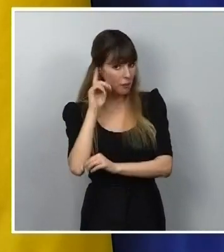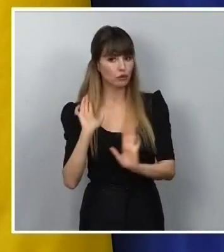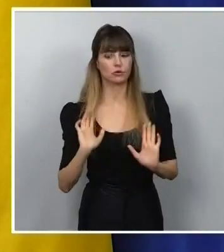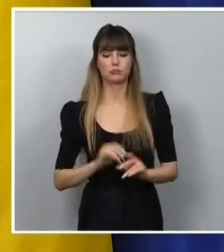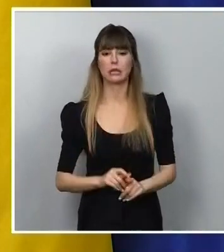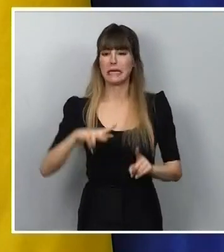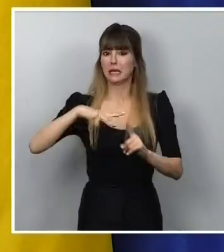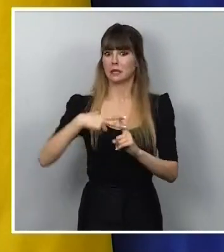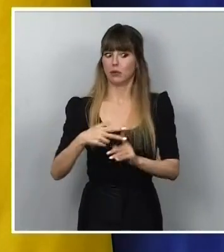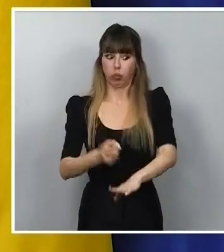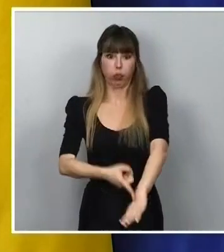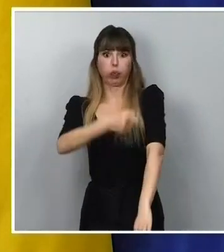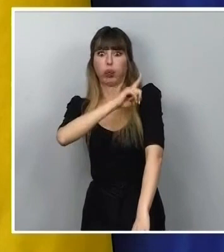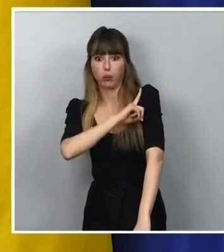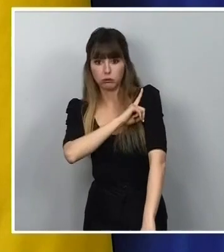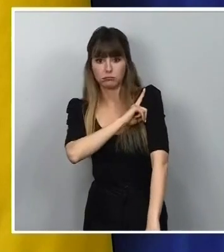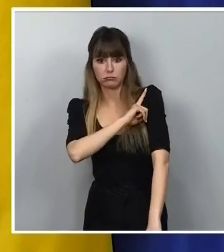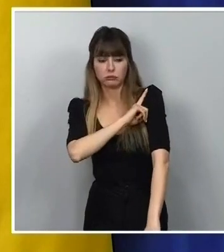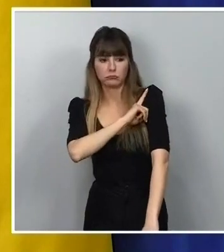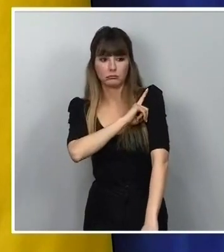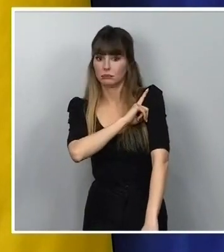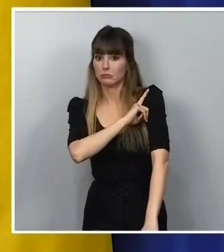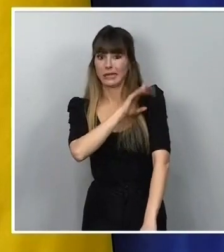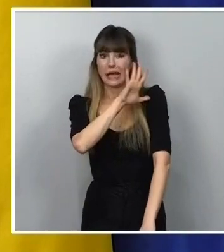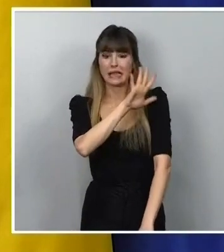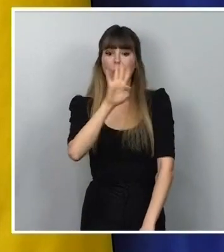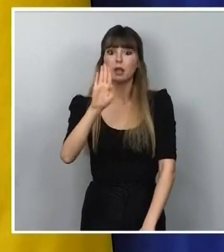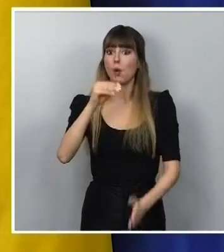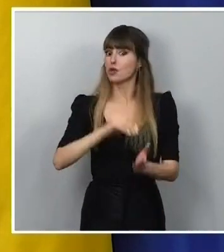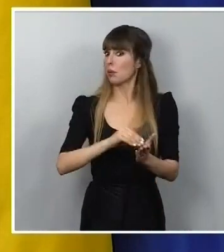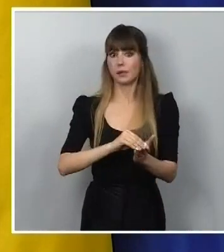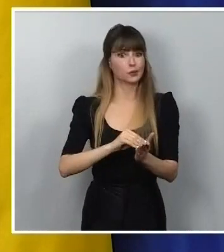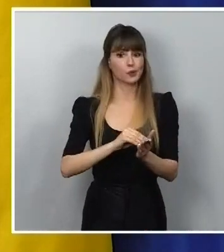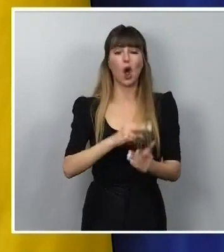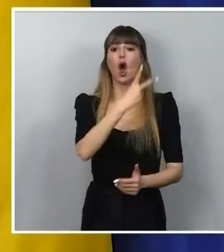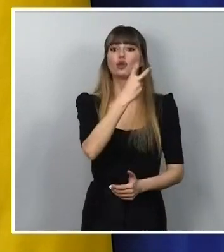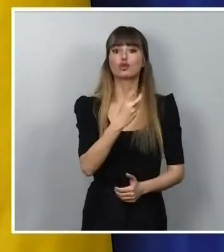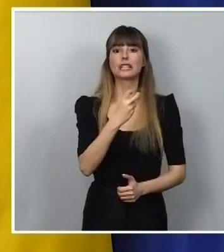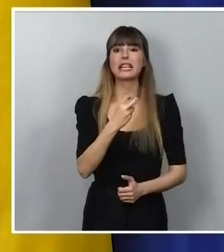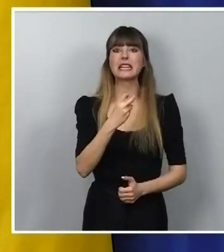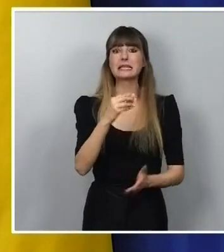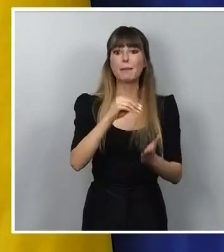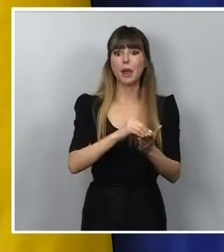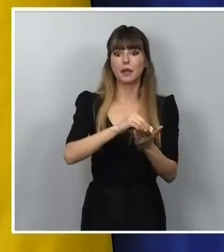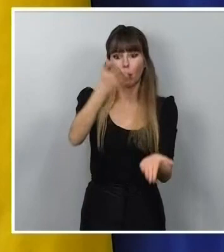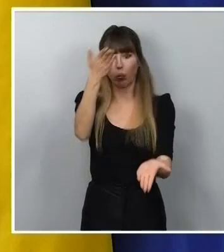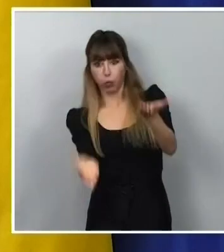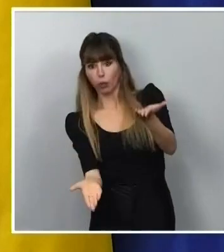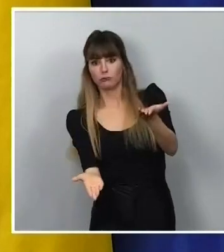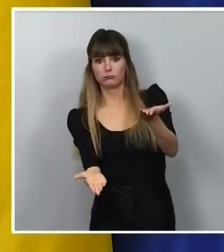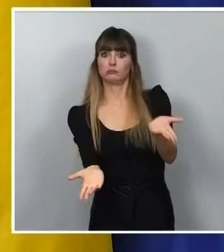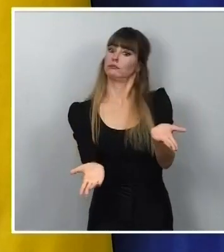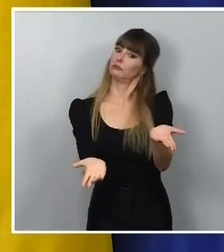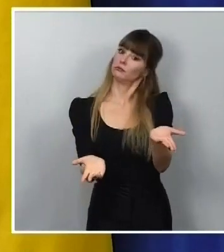Hay casos extremos en los que la distancia no es de 54 veces, es de 200 veces. Lo que